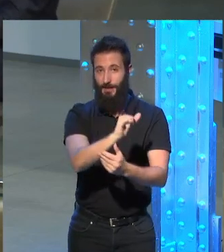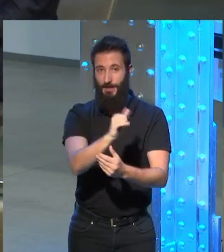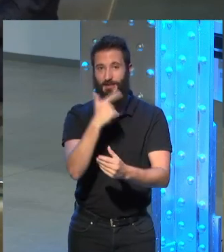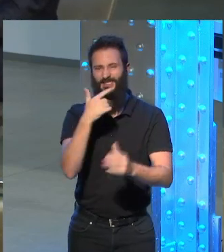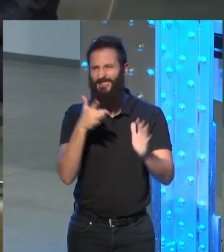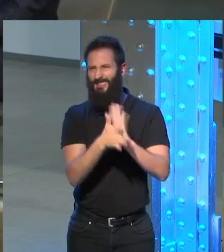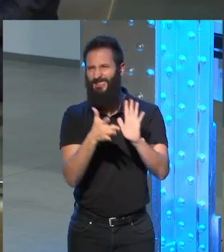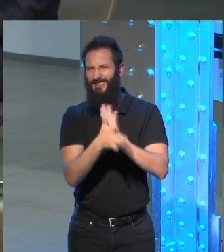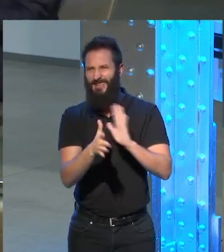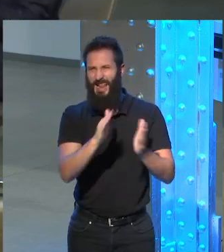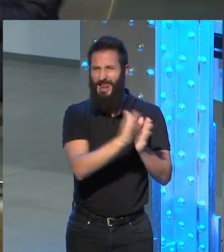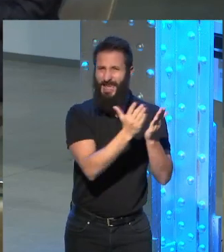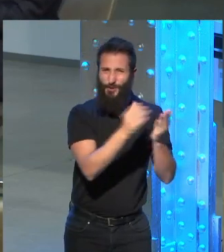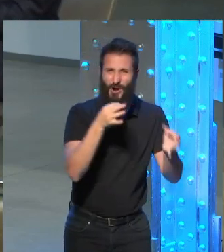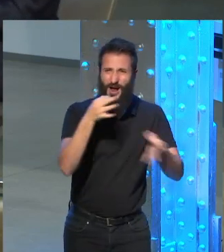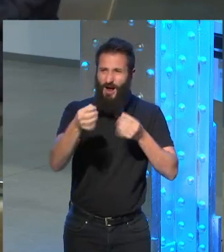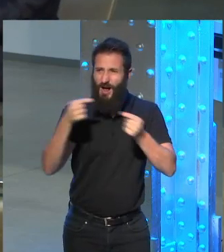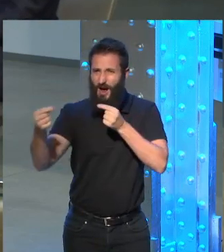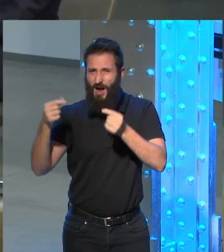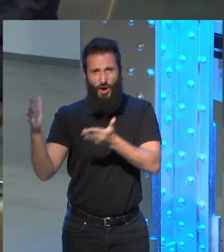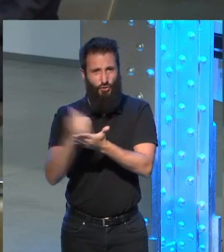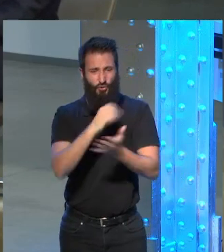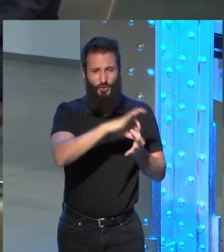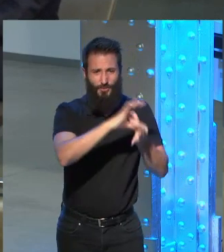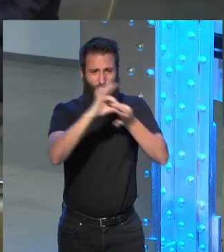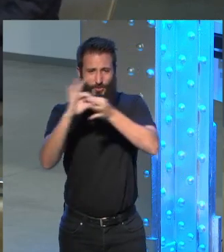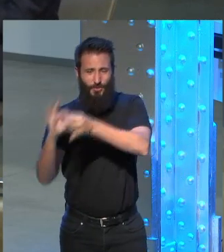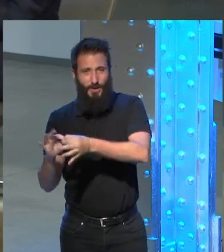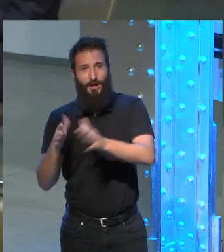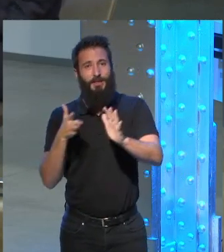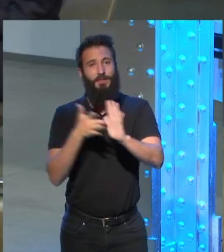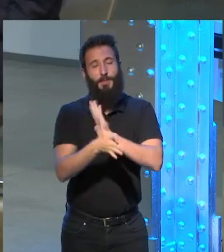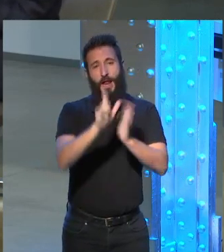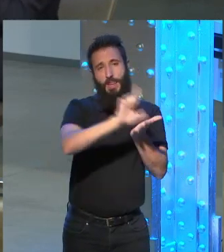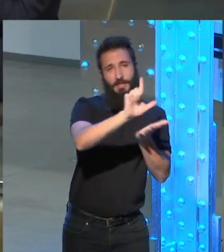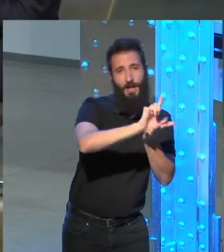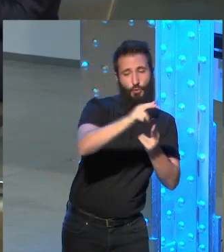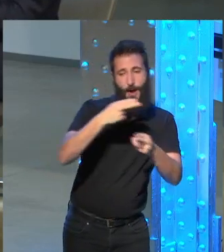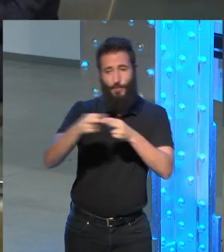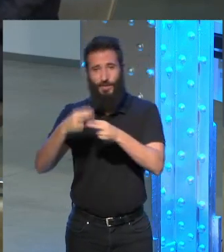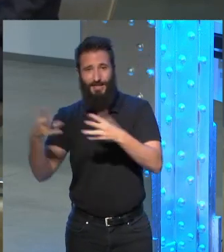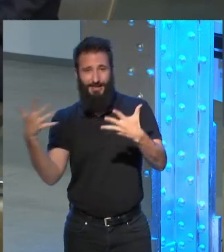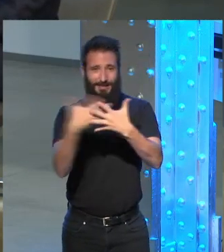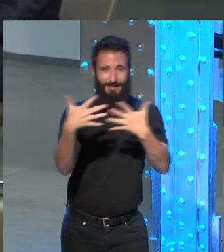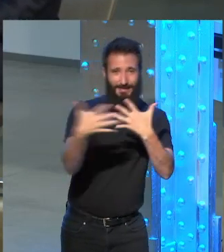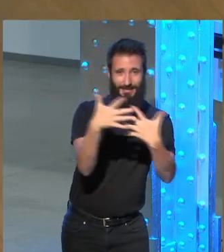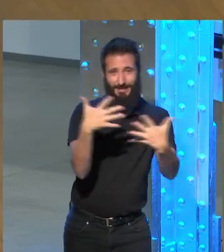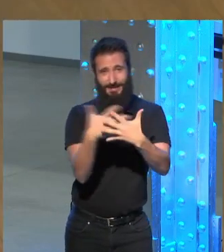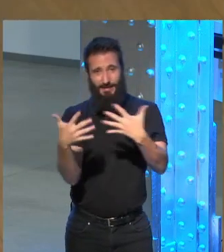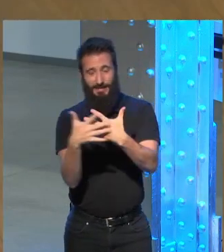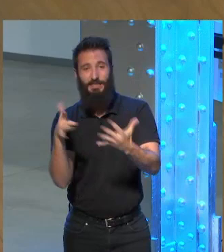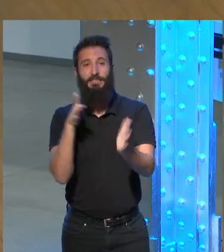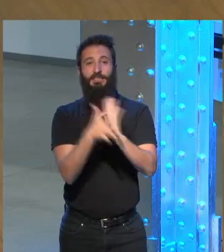los libros que discutimos en el seminario fue el cruce de literatura y política y bueno dos de esas grandes novelas son